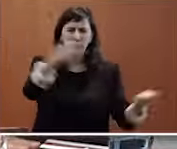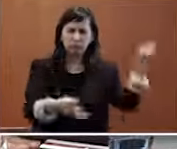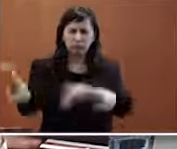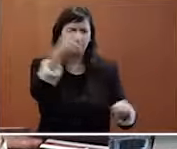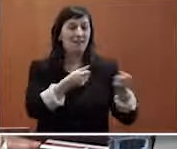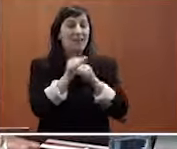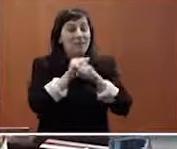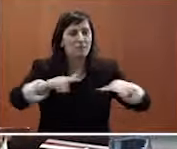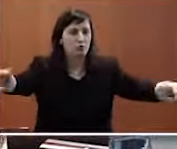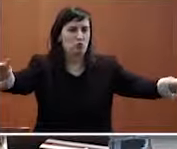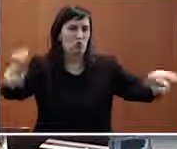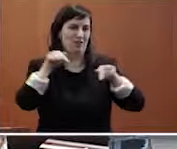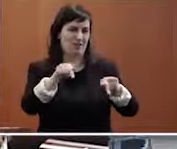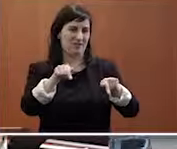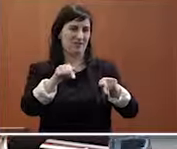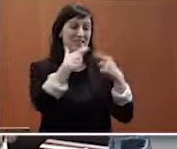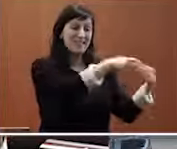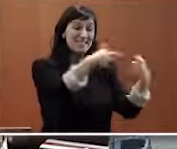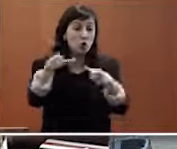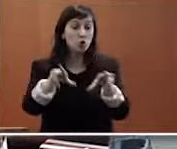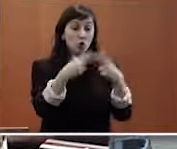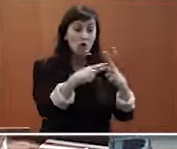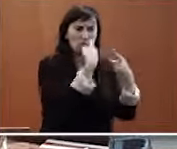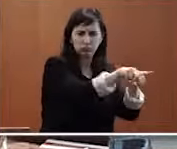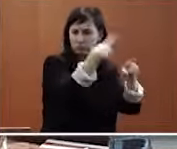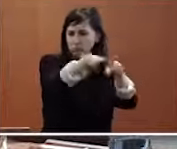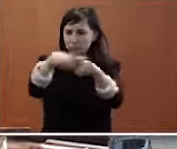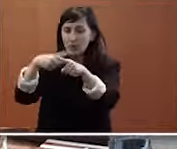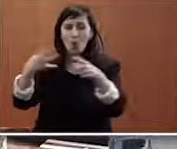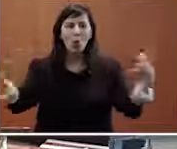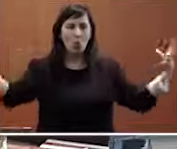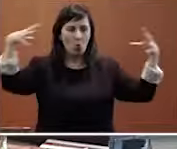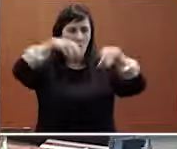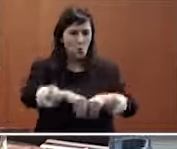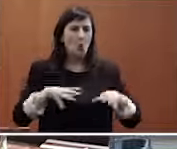intentar aglutinar a todos los sectores sociales implicados,